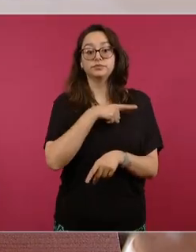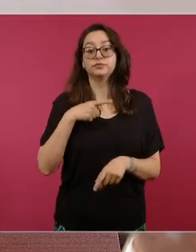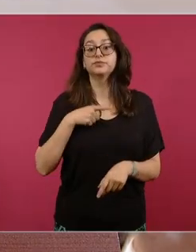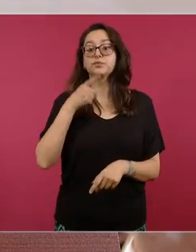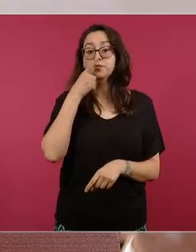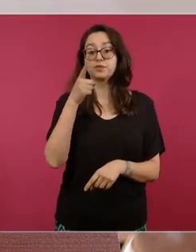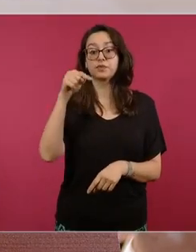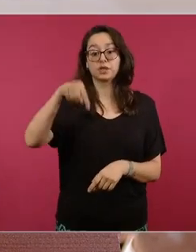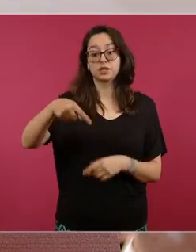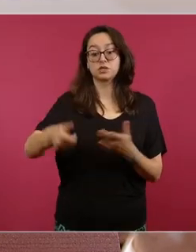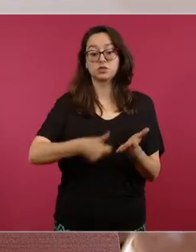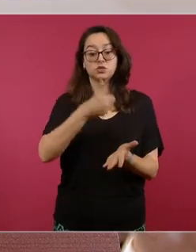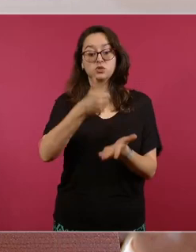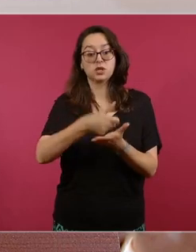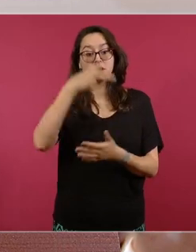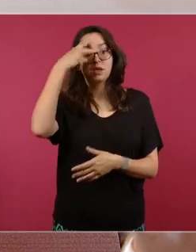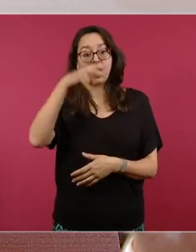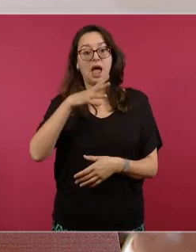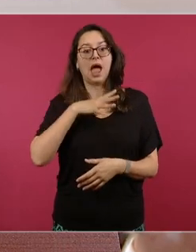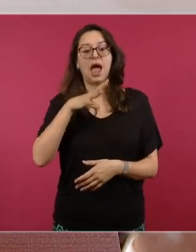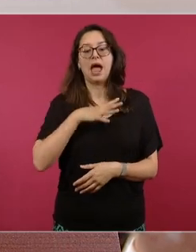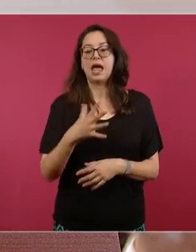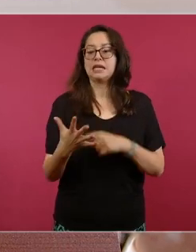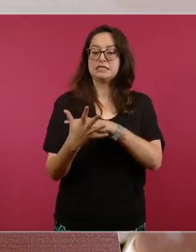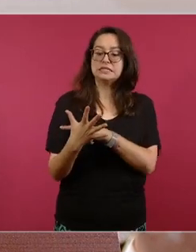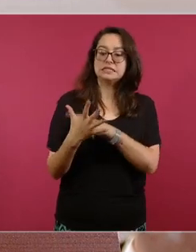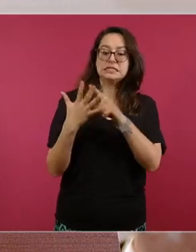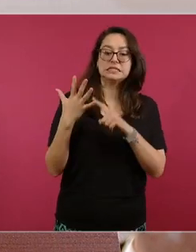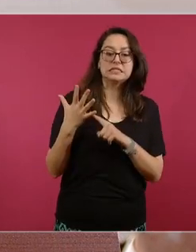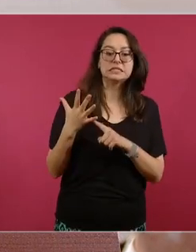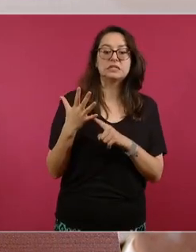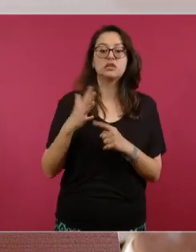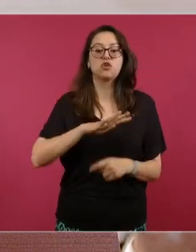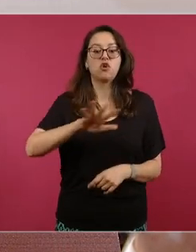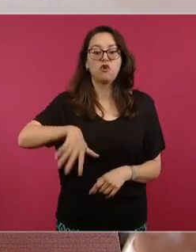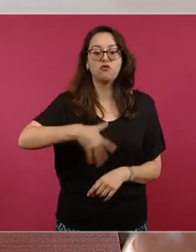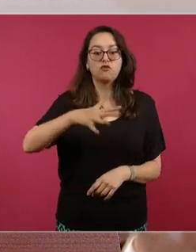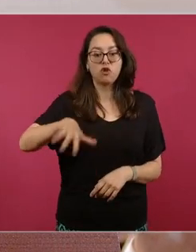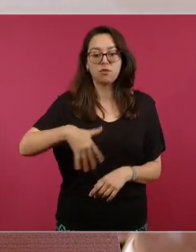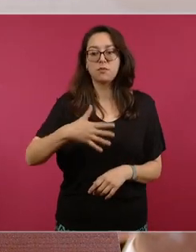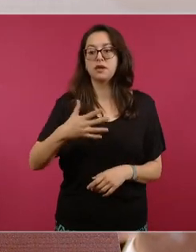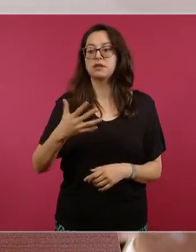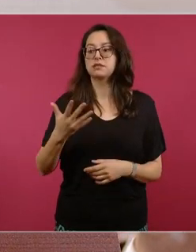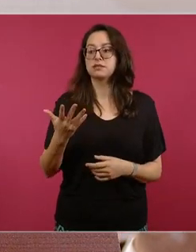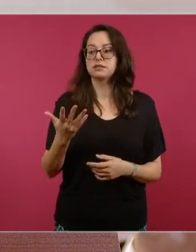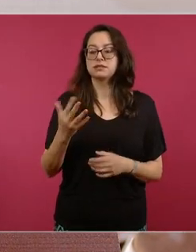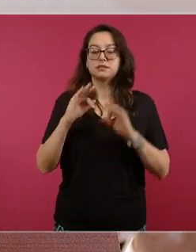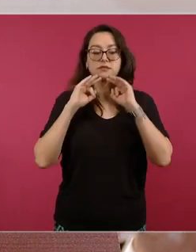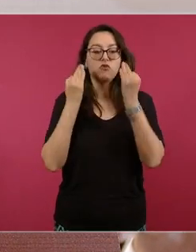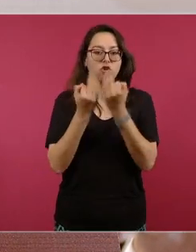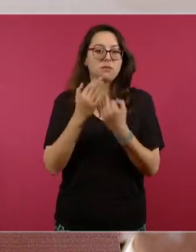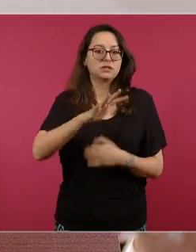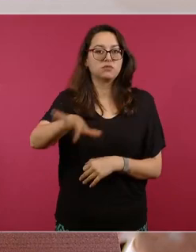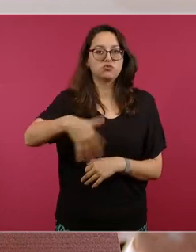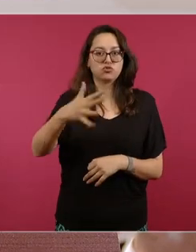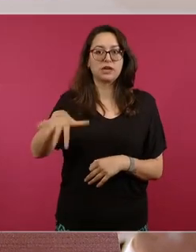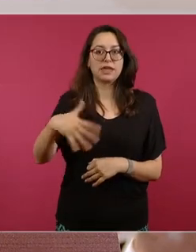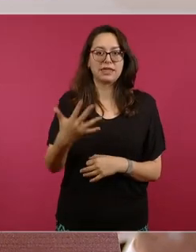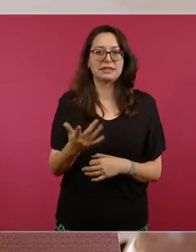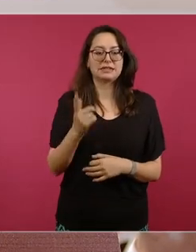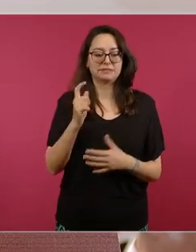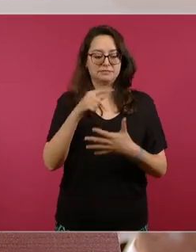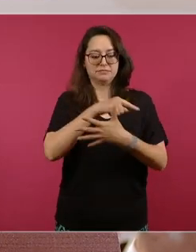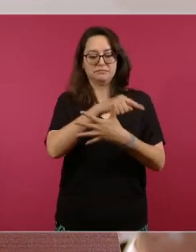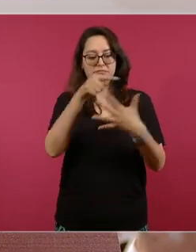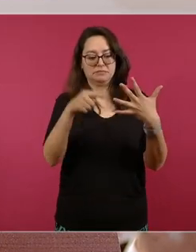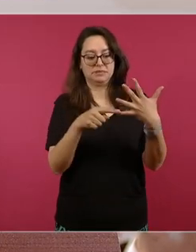los cinco tipos de búsqueda incluyendo la búsqueda generalizada en otras palabras la búsqueda